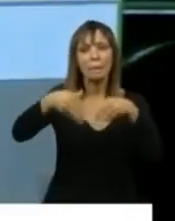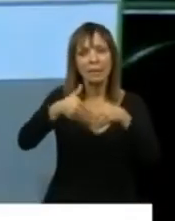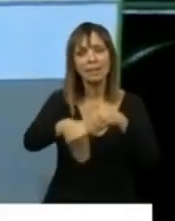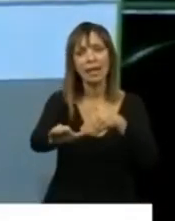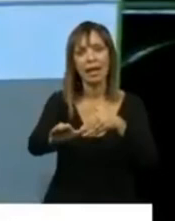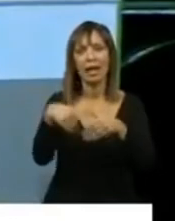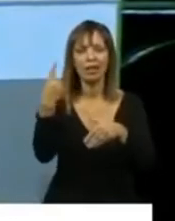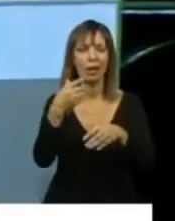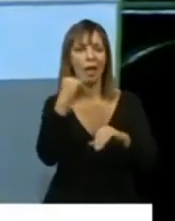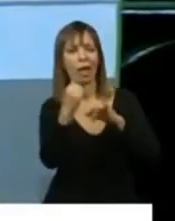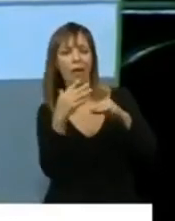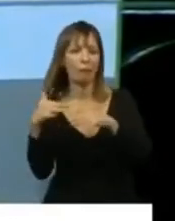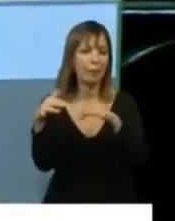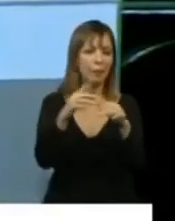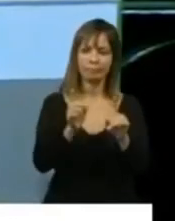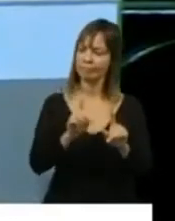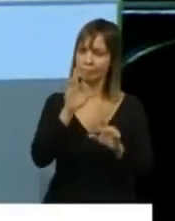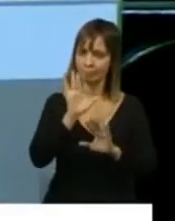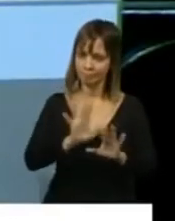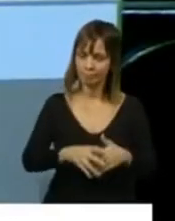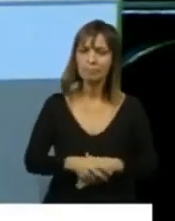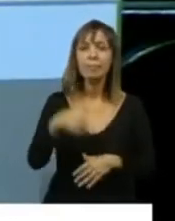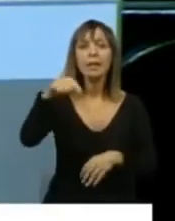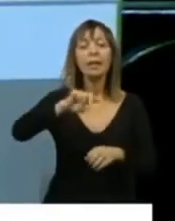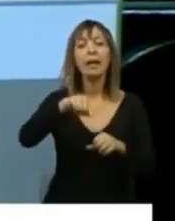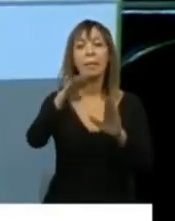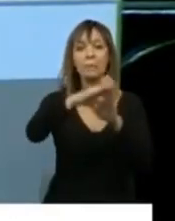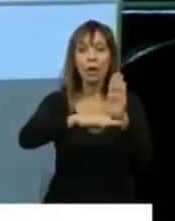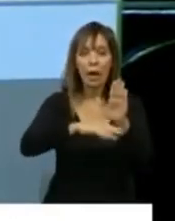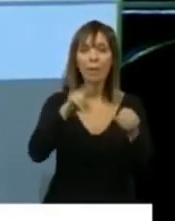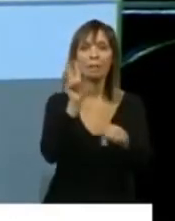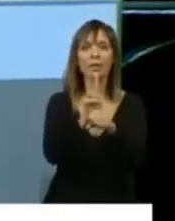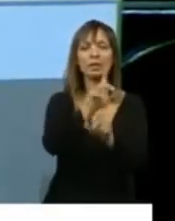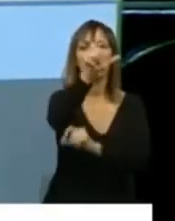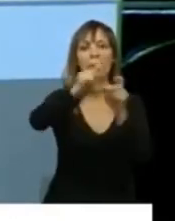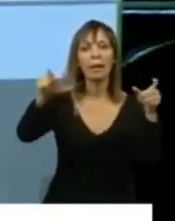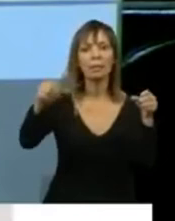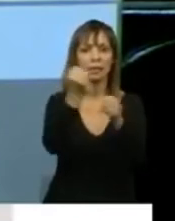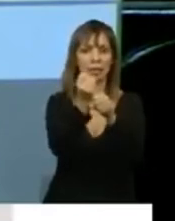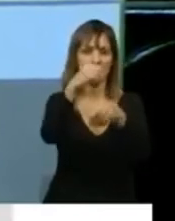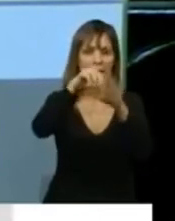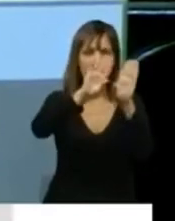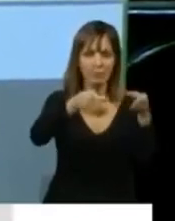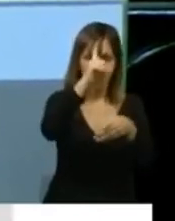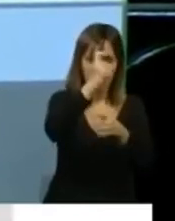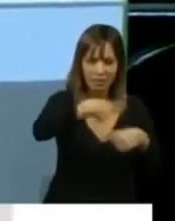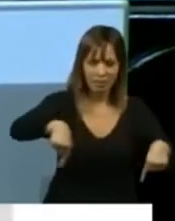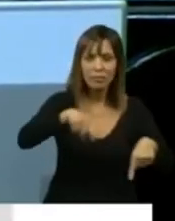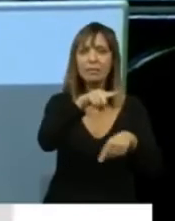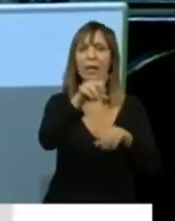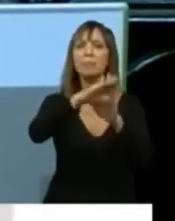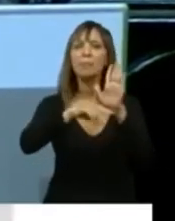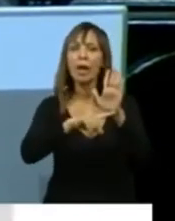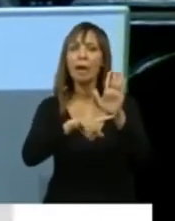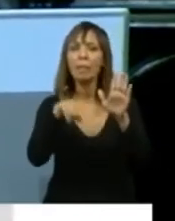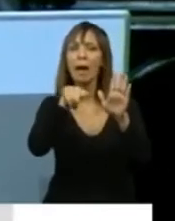escuchamos. En segundo lugar, que este programa de protección a los trabajadores de la salud, es un programa que por sí solo